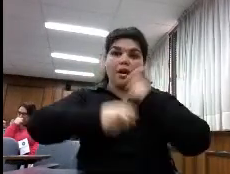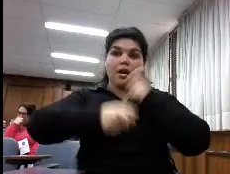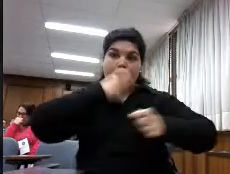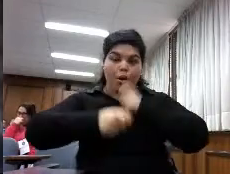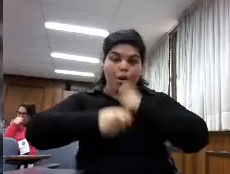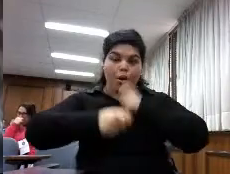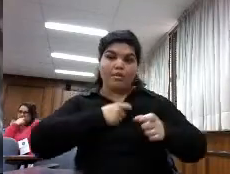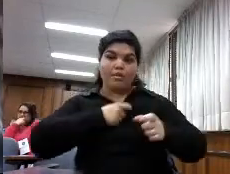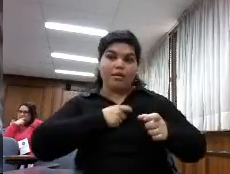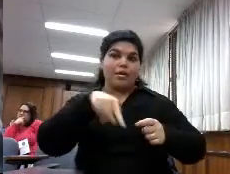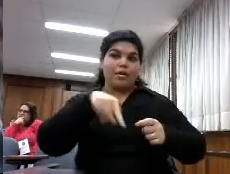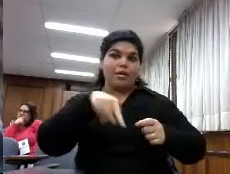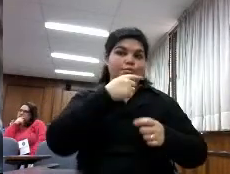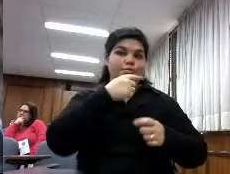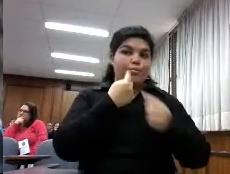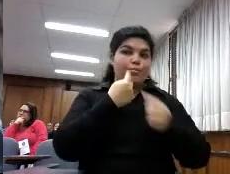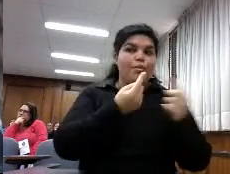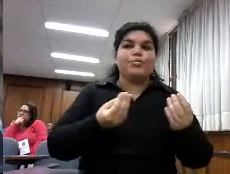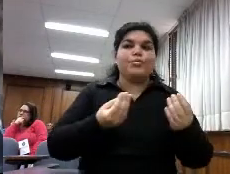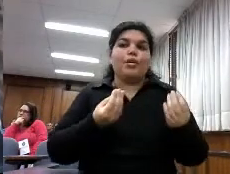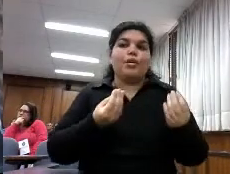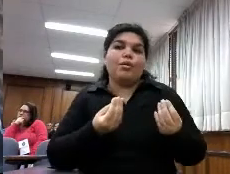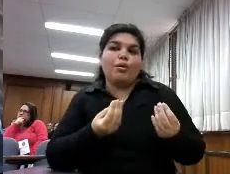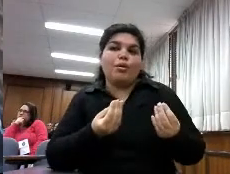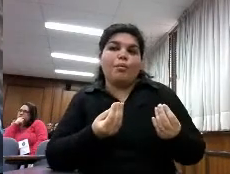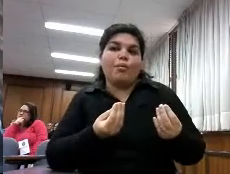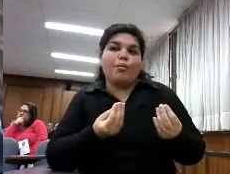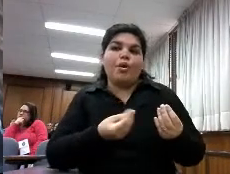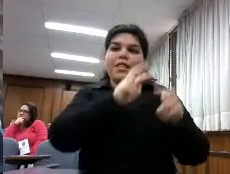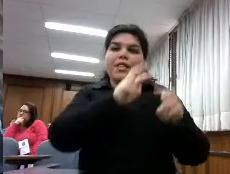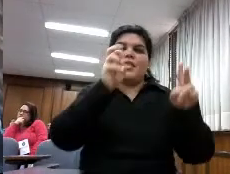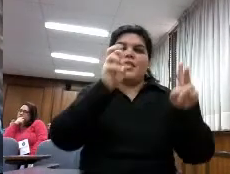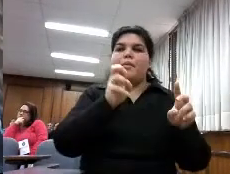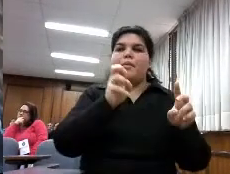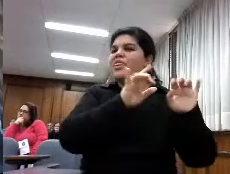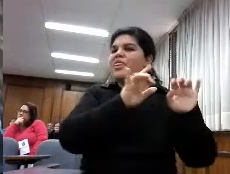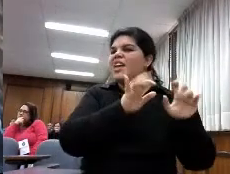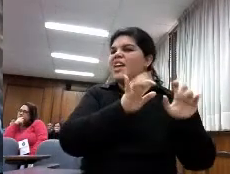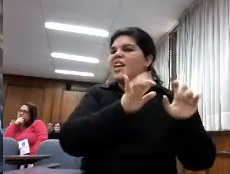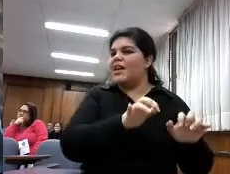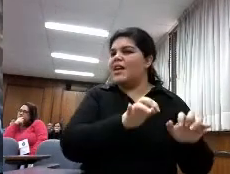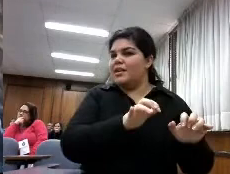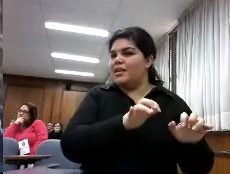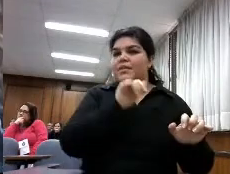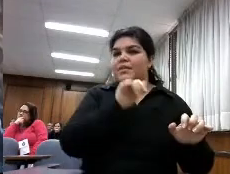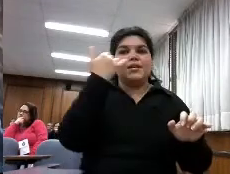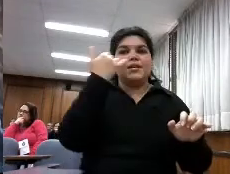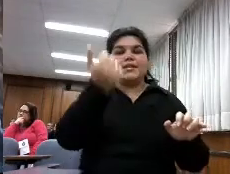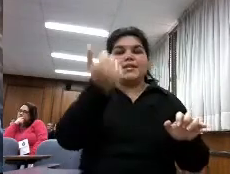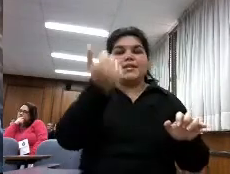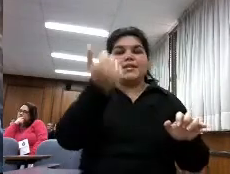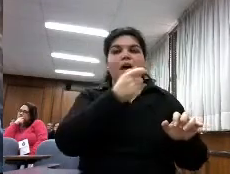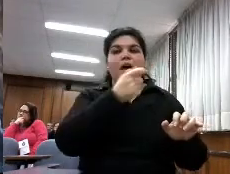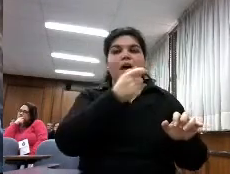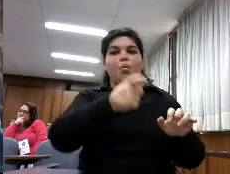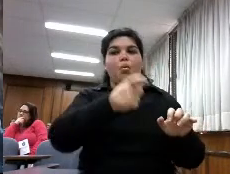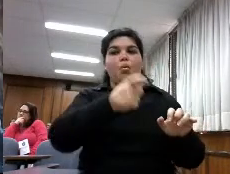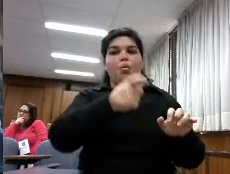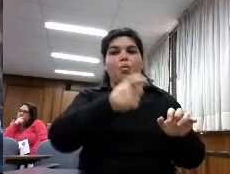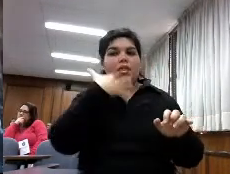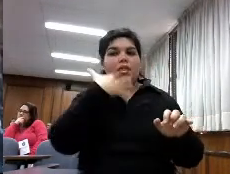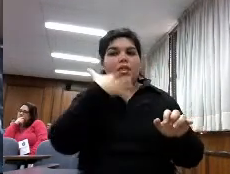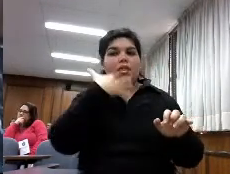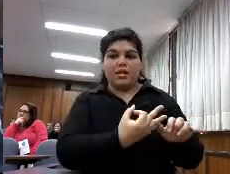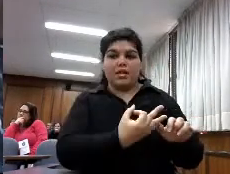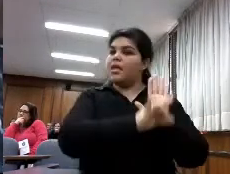o qué percepción tenían sobre los libros digitales estas son ya una encuesta real con datos reales lo que queríamos